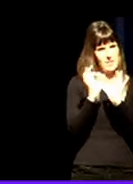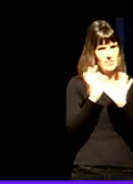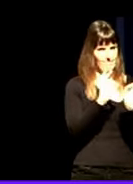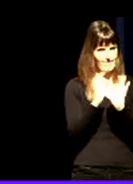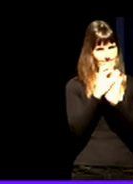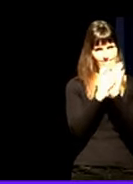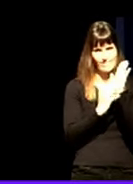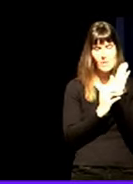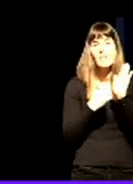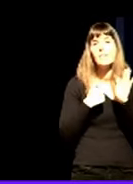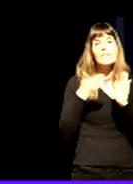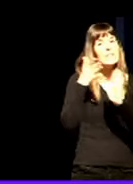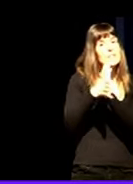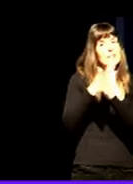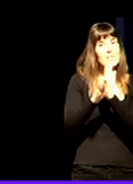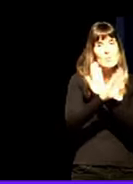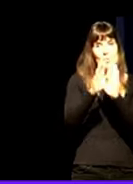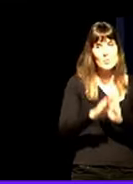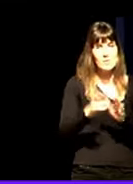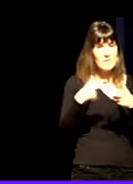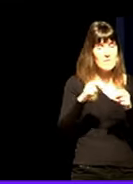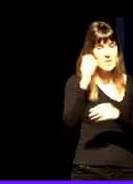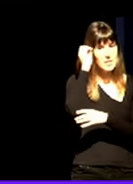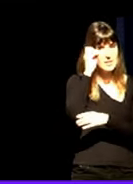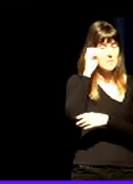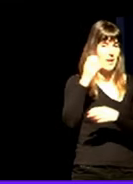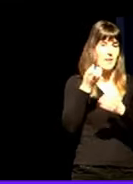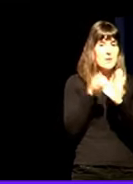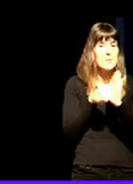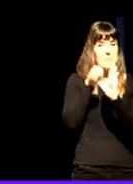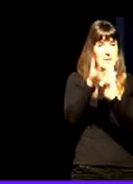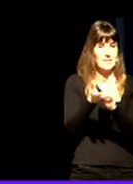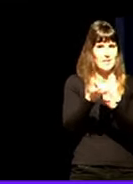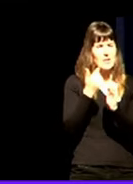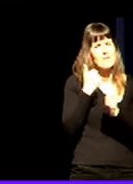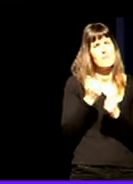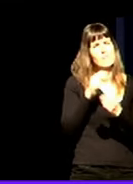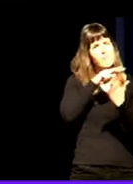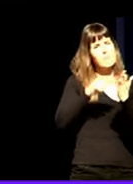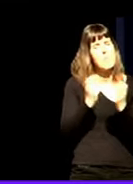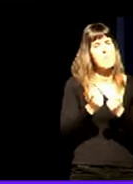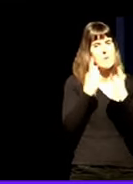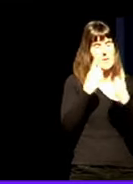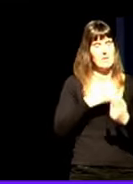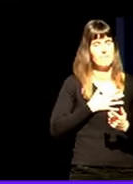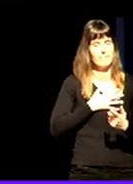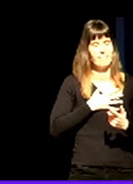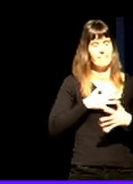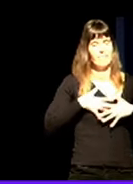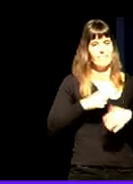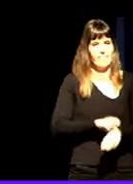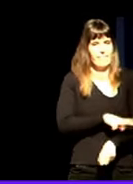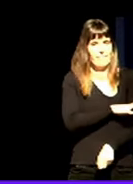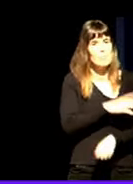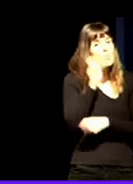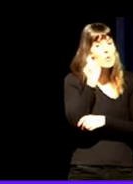quería acabar con con este mensaje la primera vez que lo leí me llegó muy muy muy adentro es de un